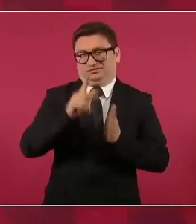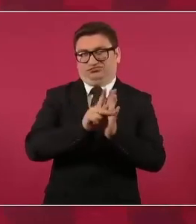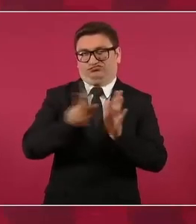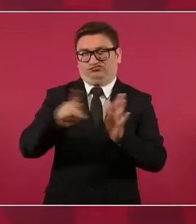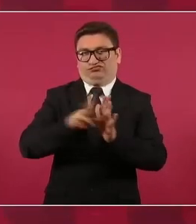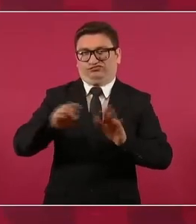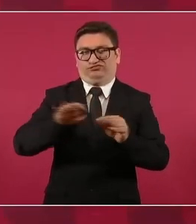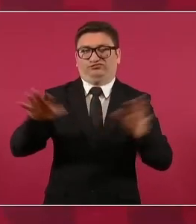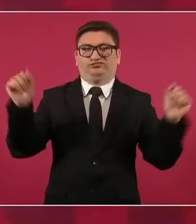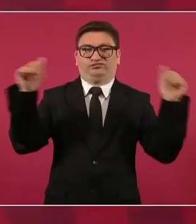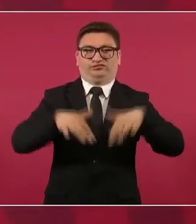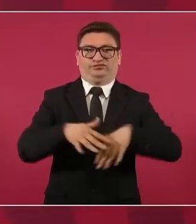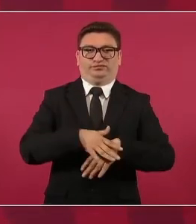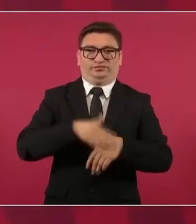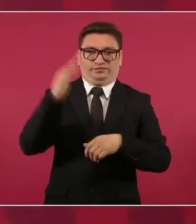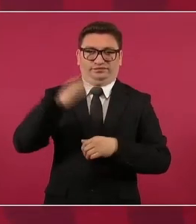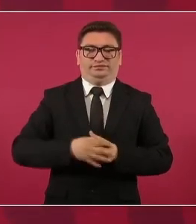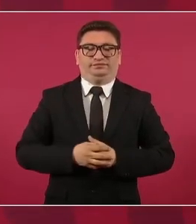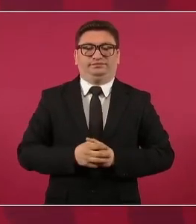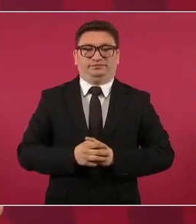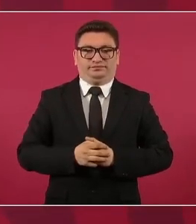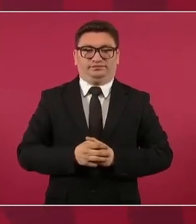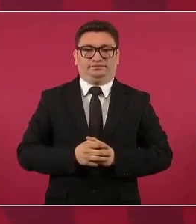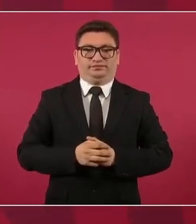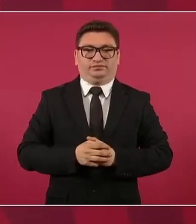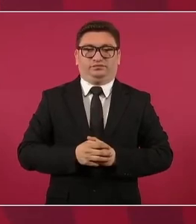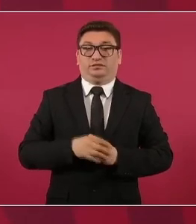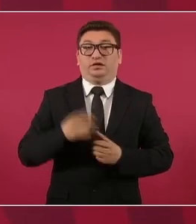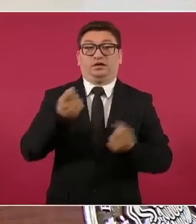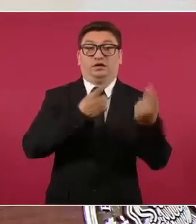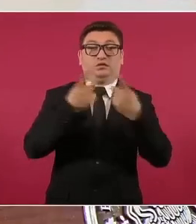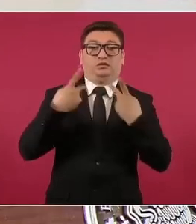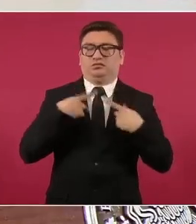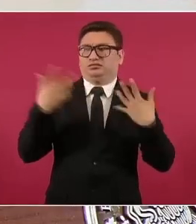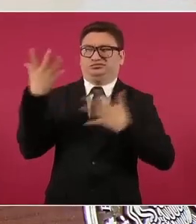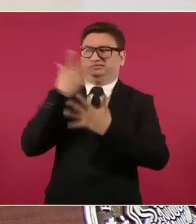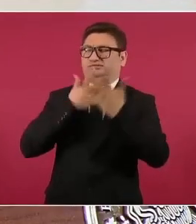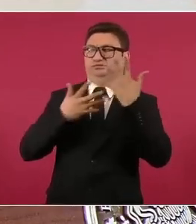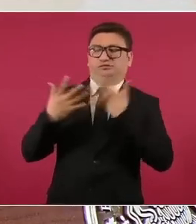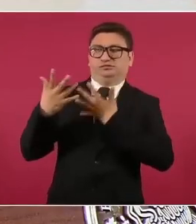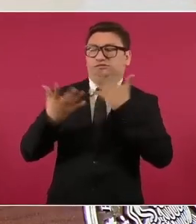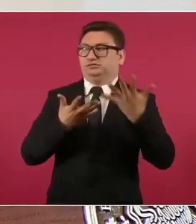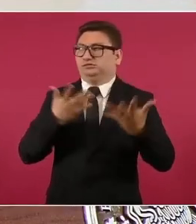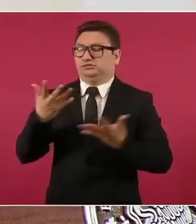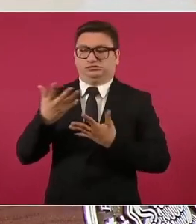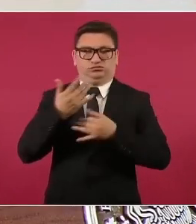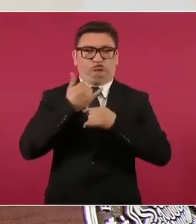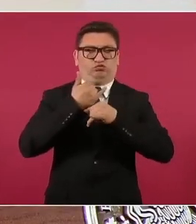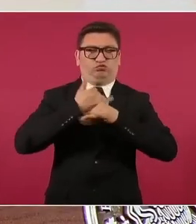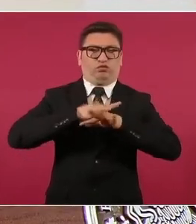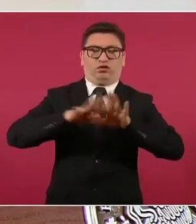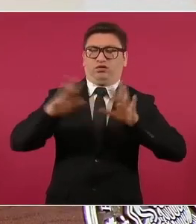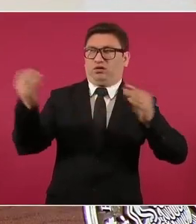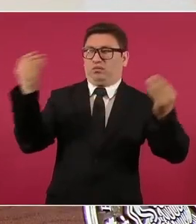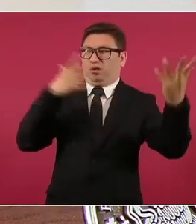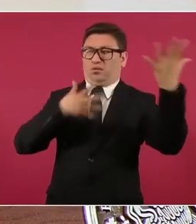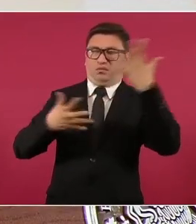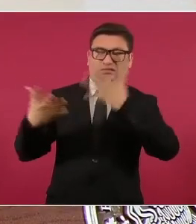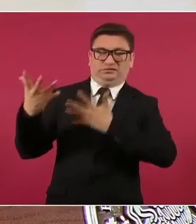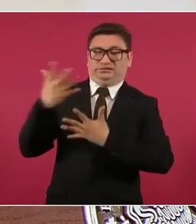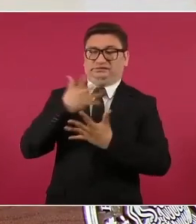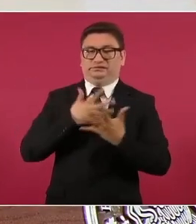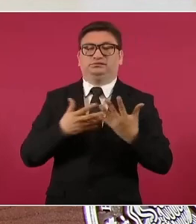pues puede aturdirse